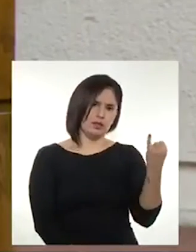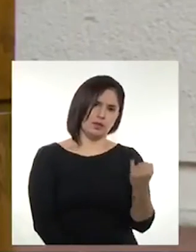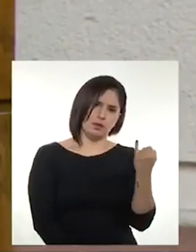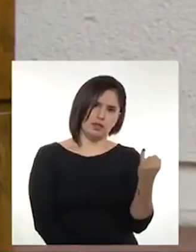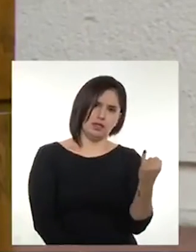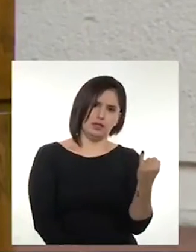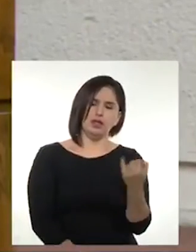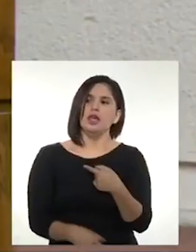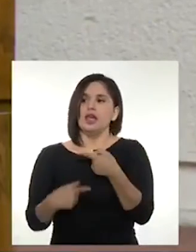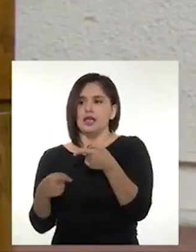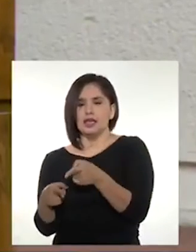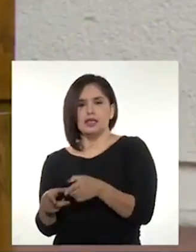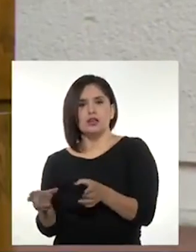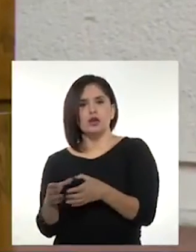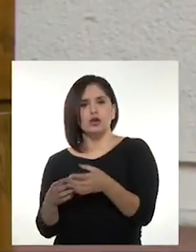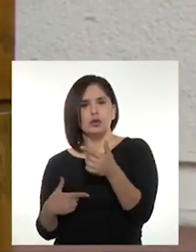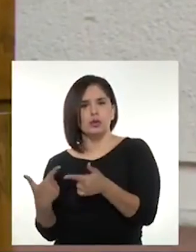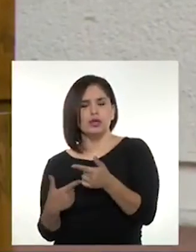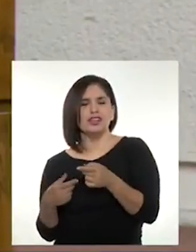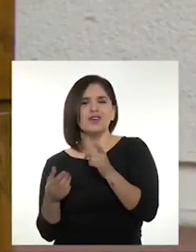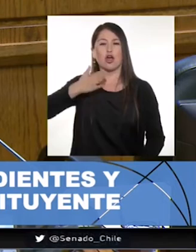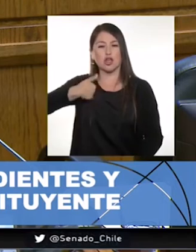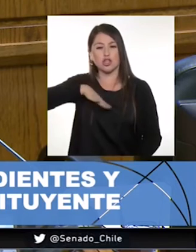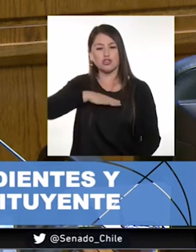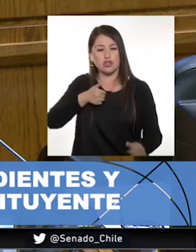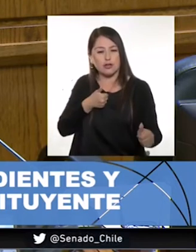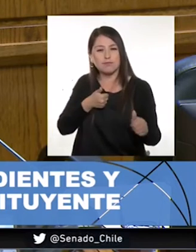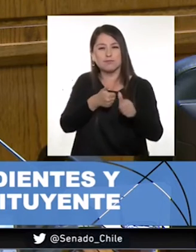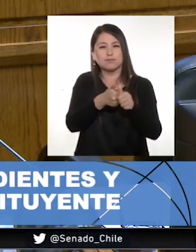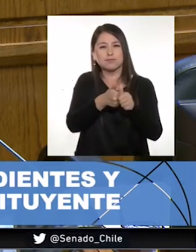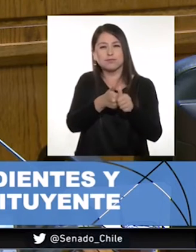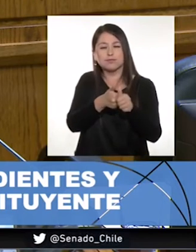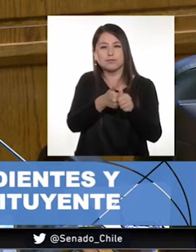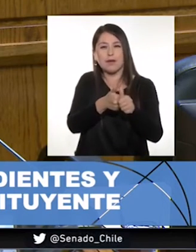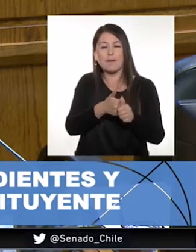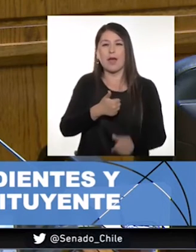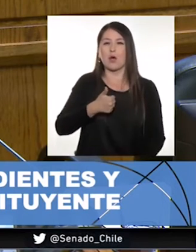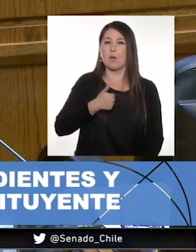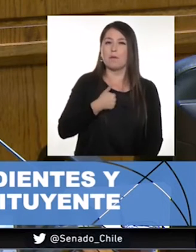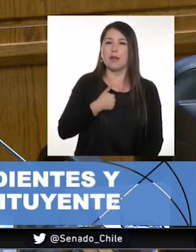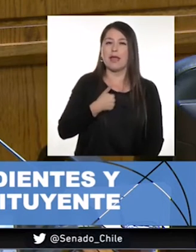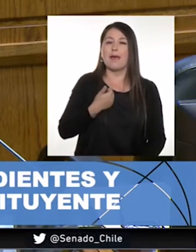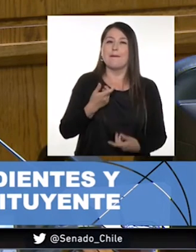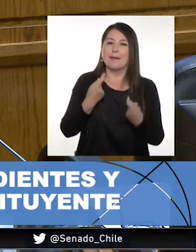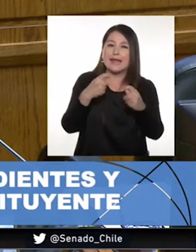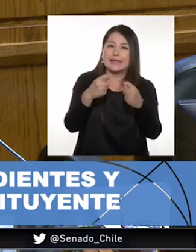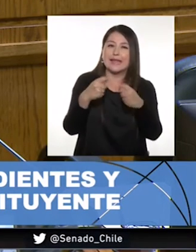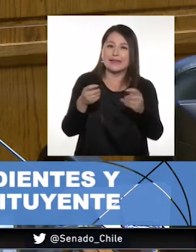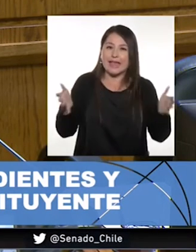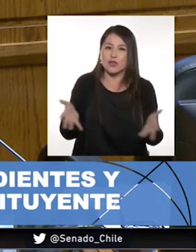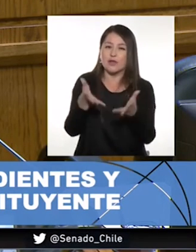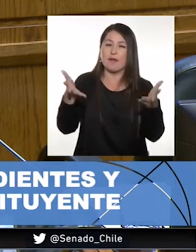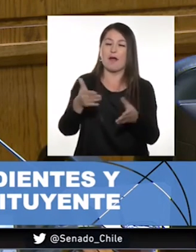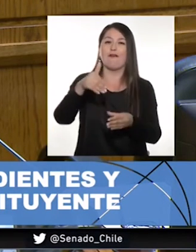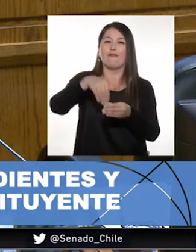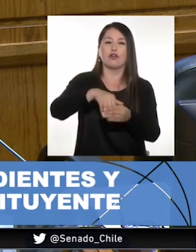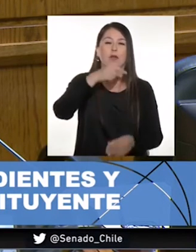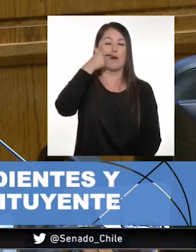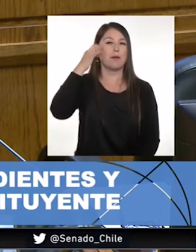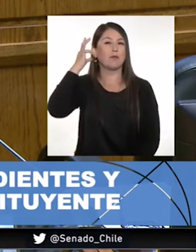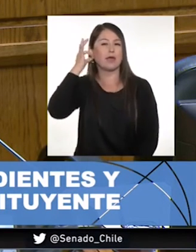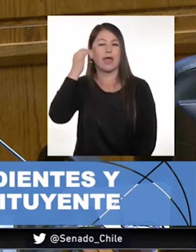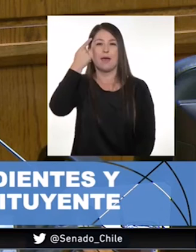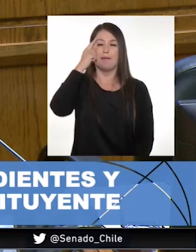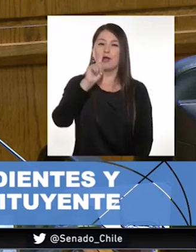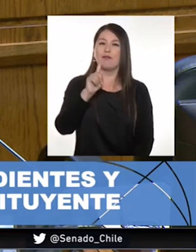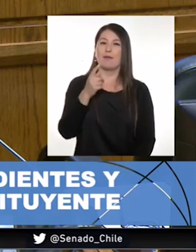de que la encuesta de estudio público anunciara que este mes solo el 2% de los ciudadanos chilenos confiaban en los partidos y el 3%